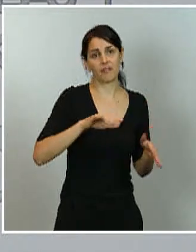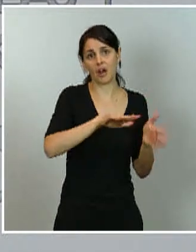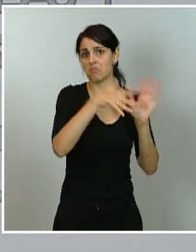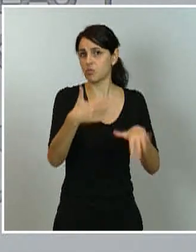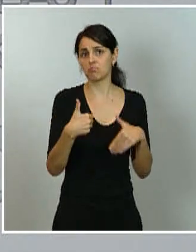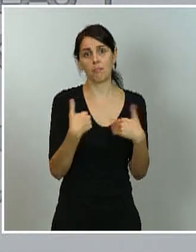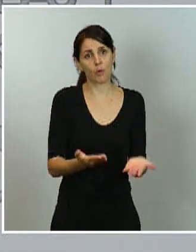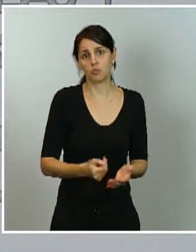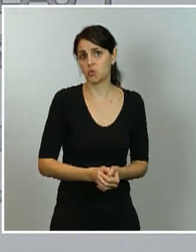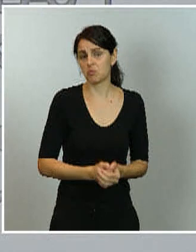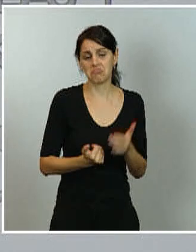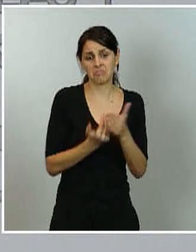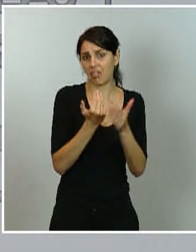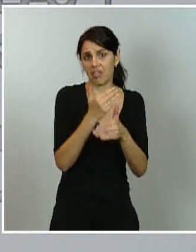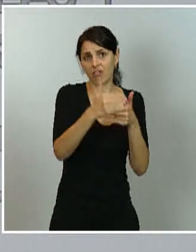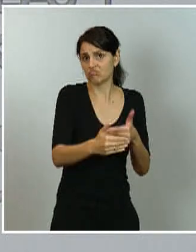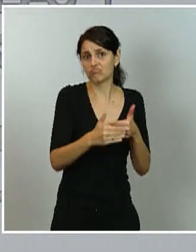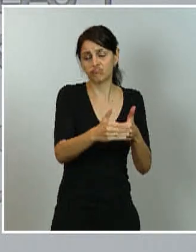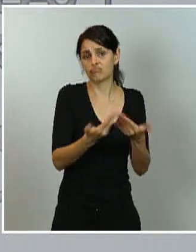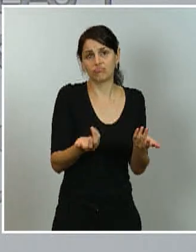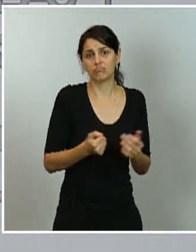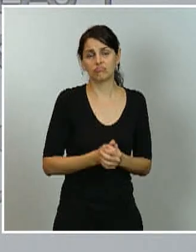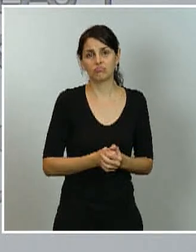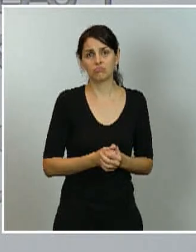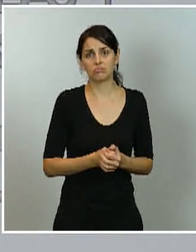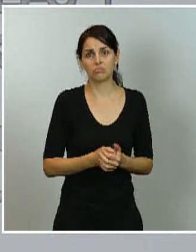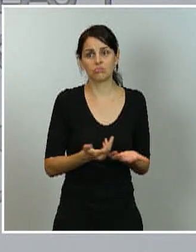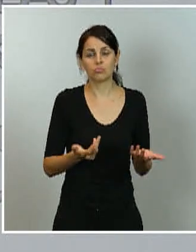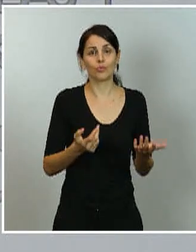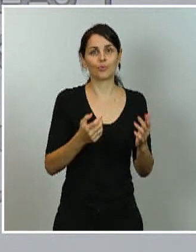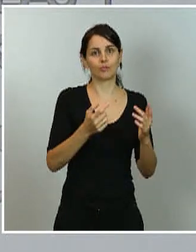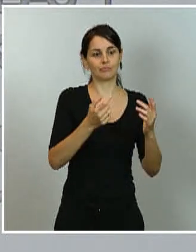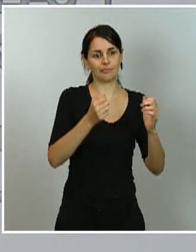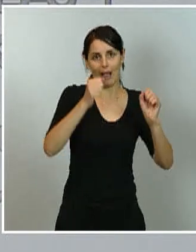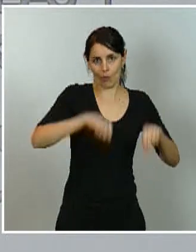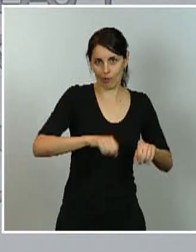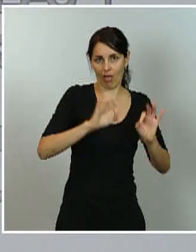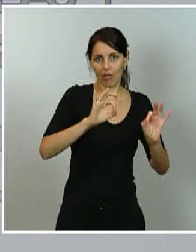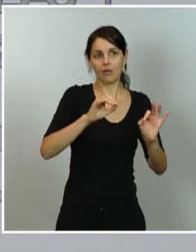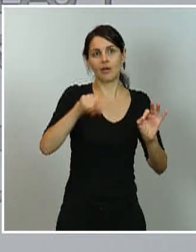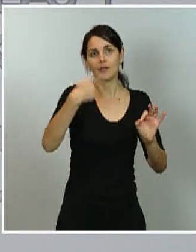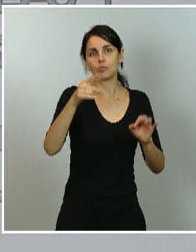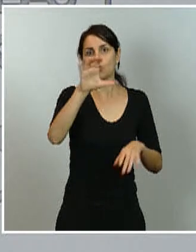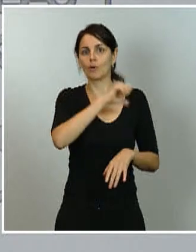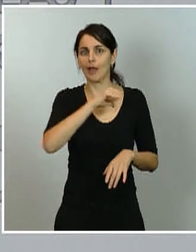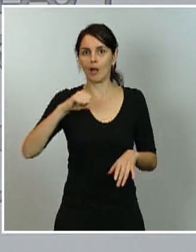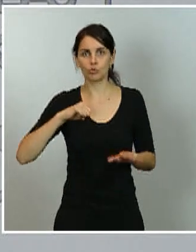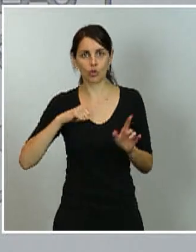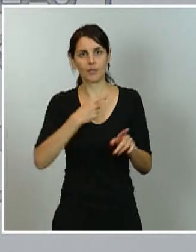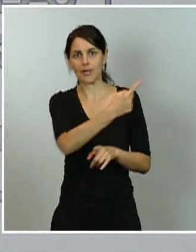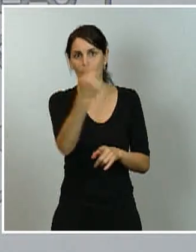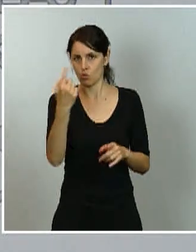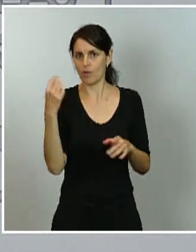transposición de este acuerdo se pueda llevar por parte de las comunidades autónomas a sus respectivos boletines oficiales.